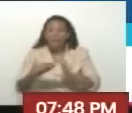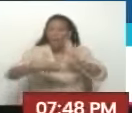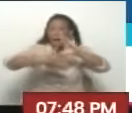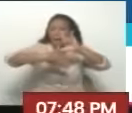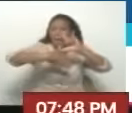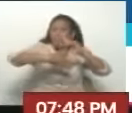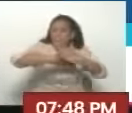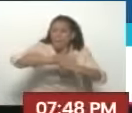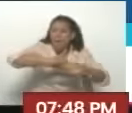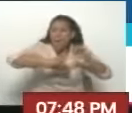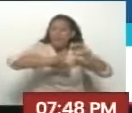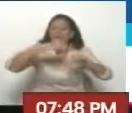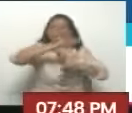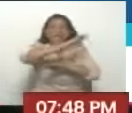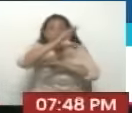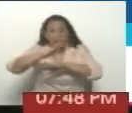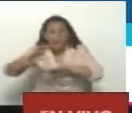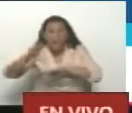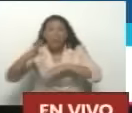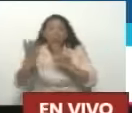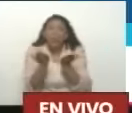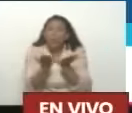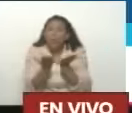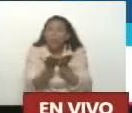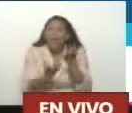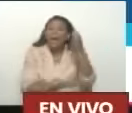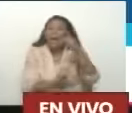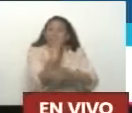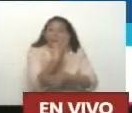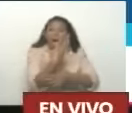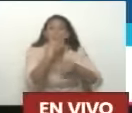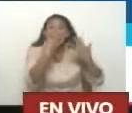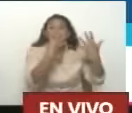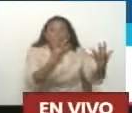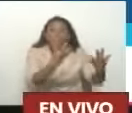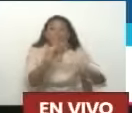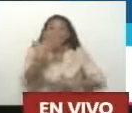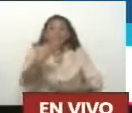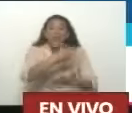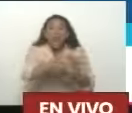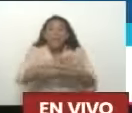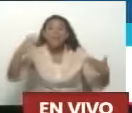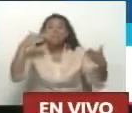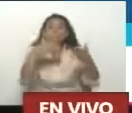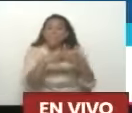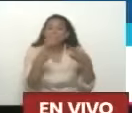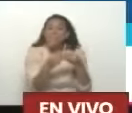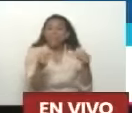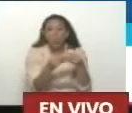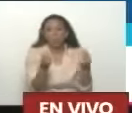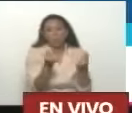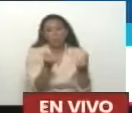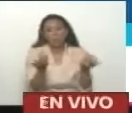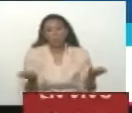Latina En el Caribe Se pudieran construir Con 95 mil Millones de dólares